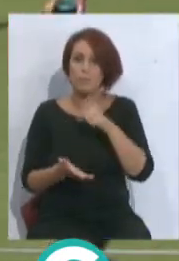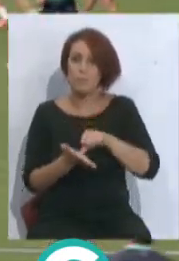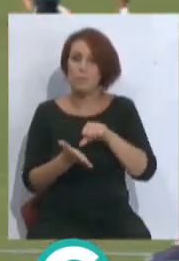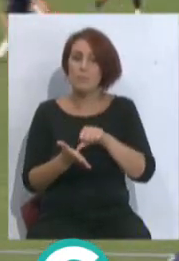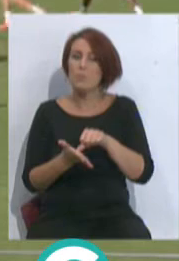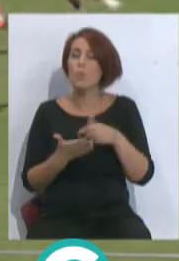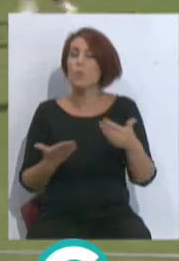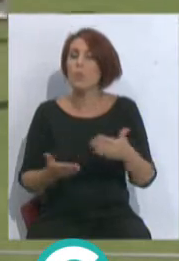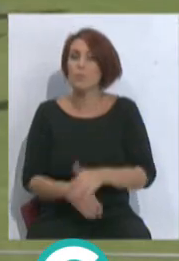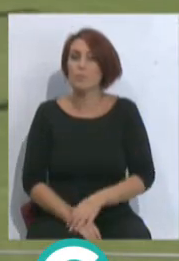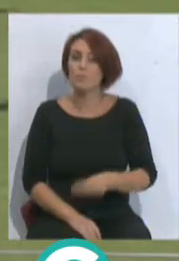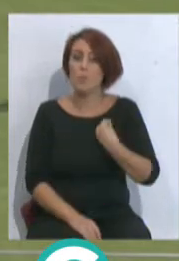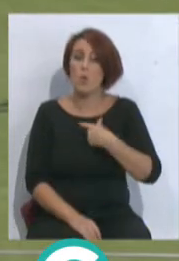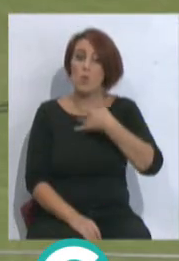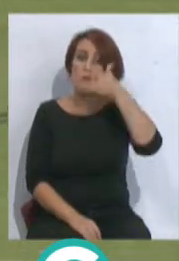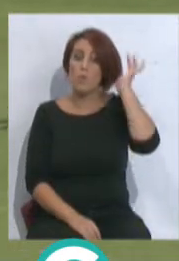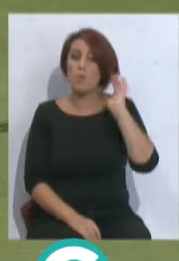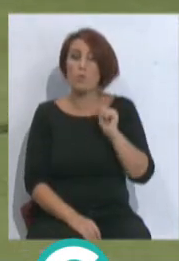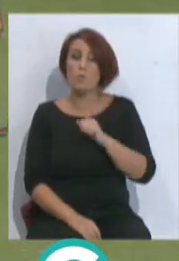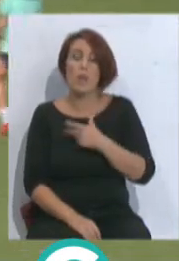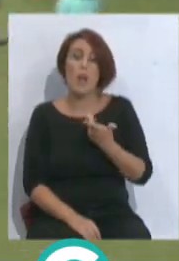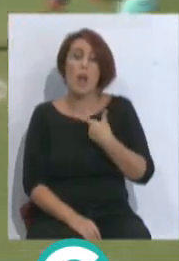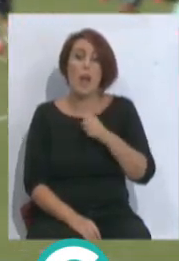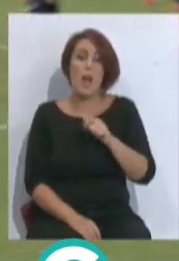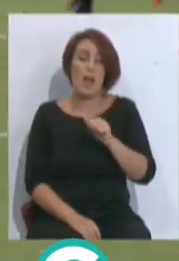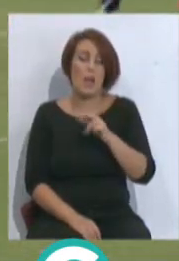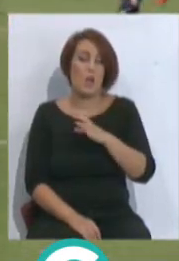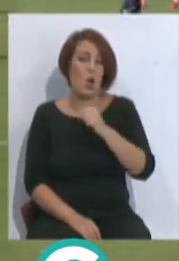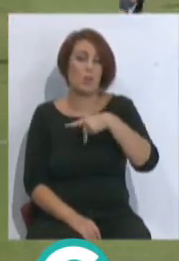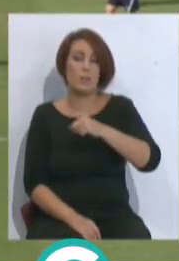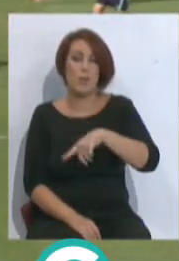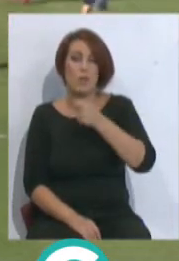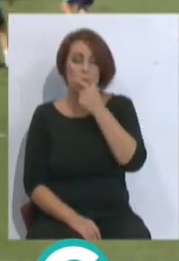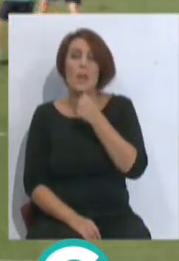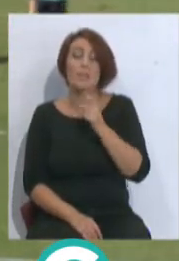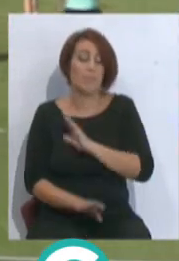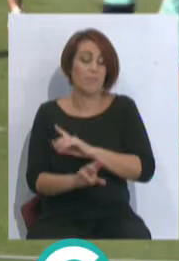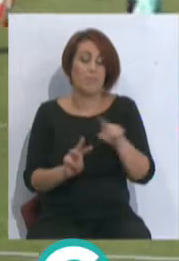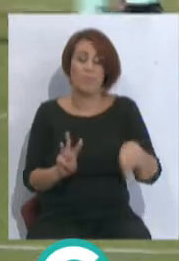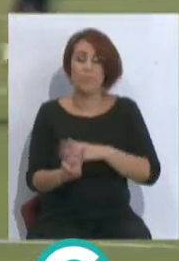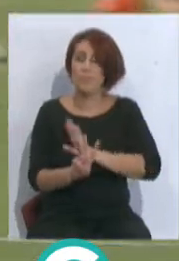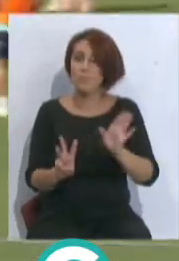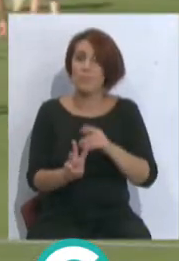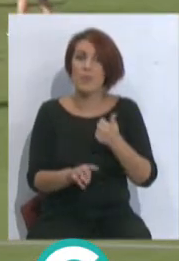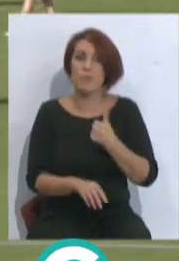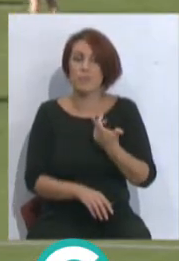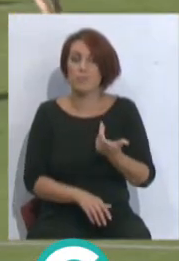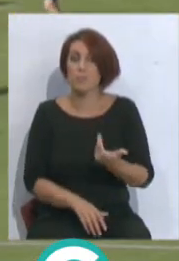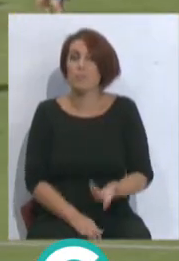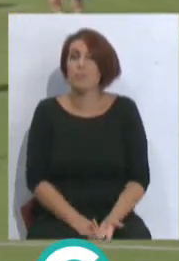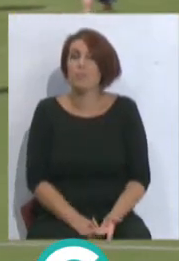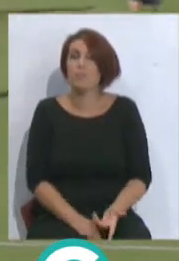será? Pues el rubito, Alarcón y José Mari, y ahora tienen los tres ya. No, a me gusta ese centro del campo, pero como estaba poniendo al fan y estaba poniendo al canto.